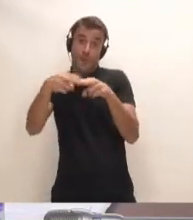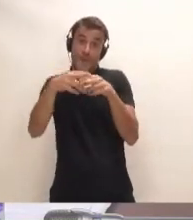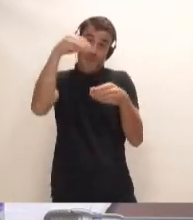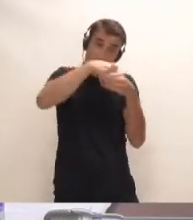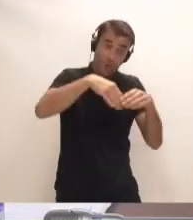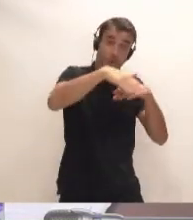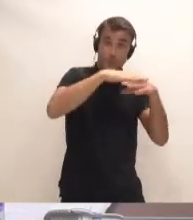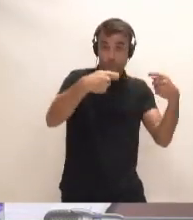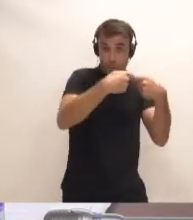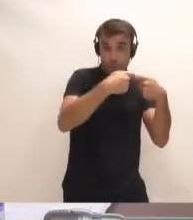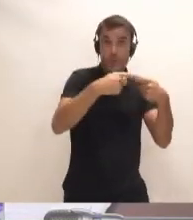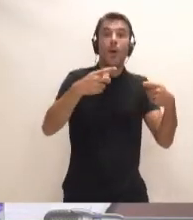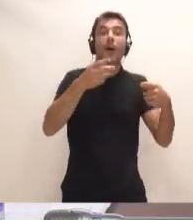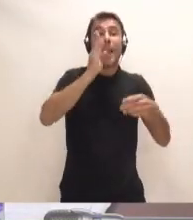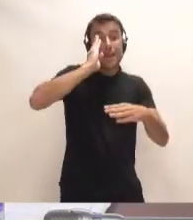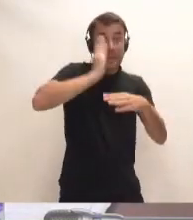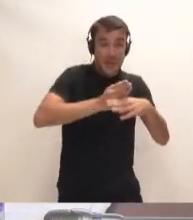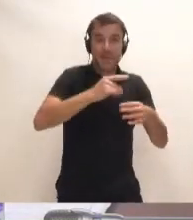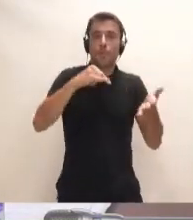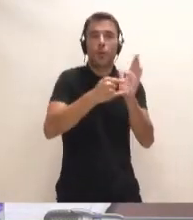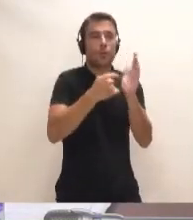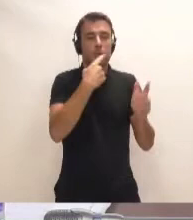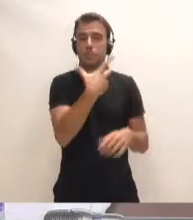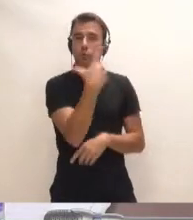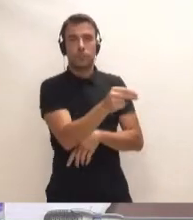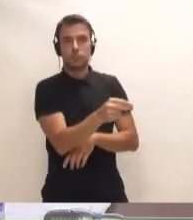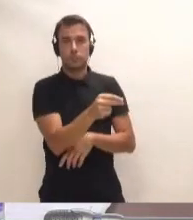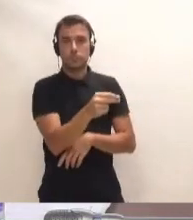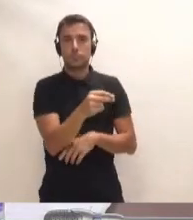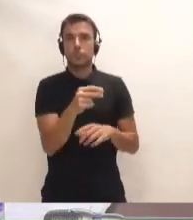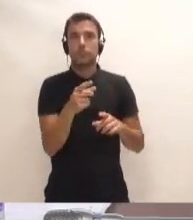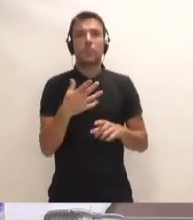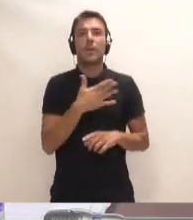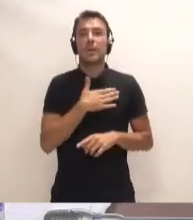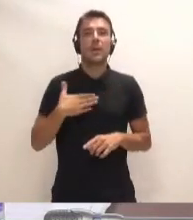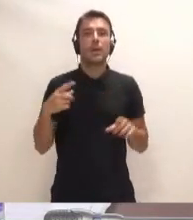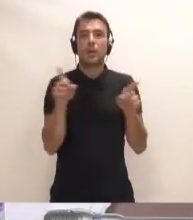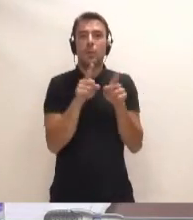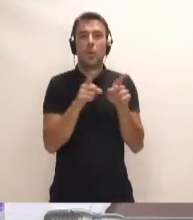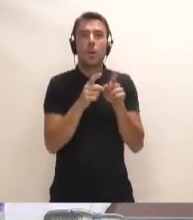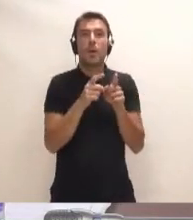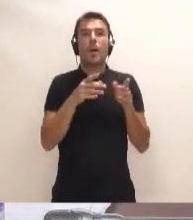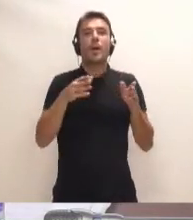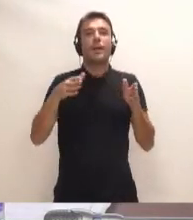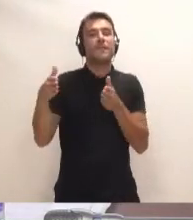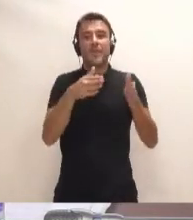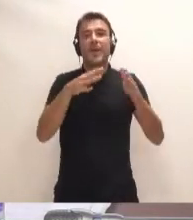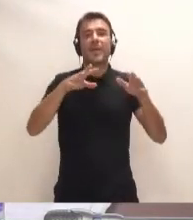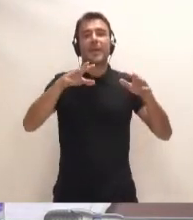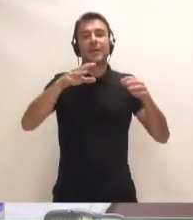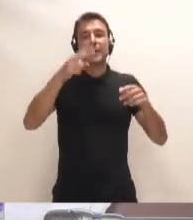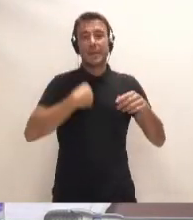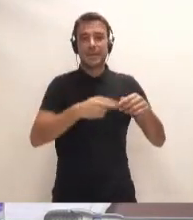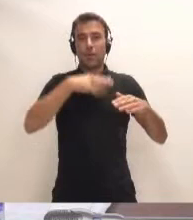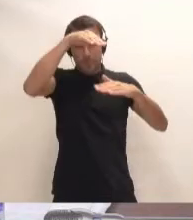la mitad de ese proyecto que no, que se decanta por el soterramiento de las vías de los cristianos y